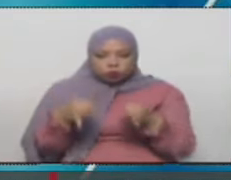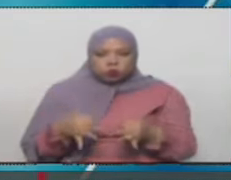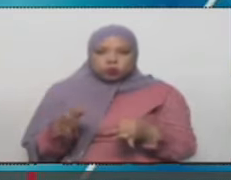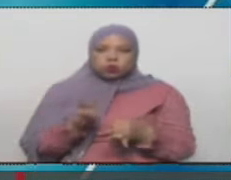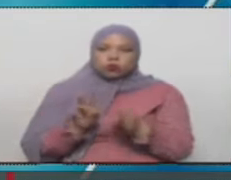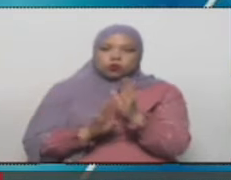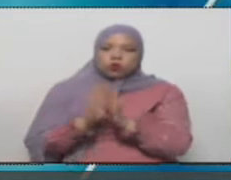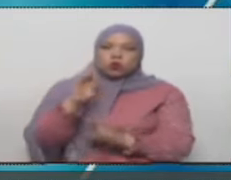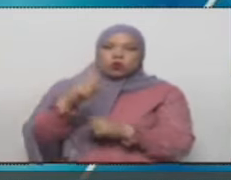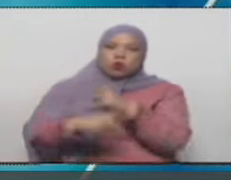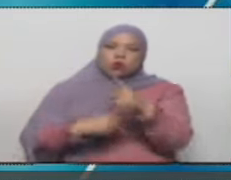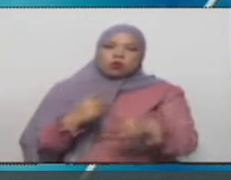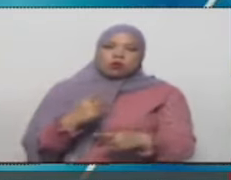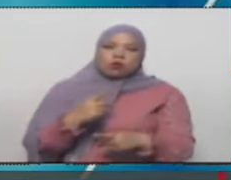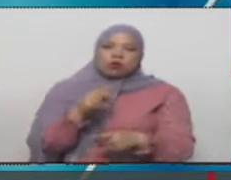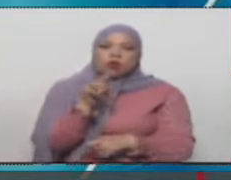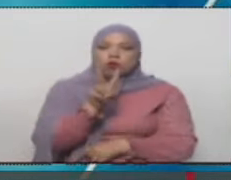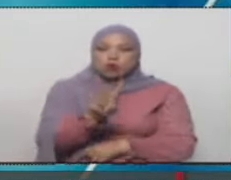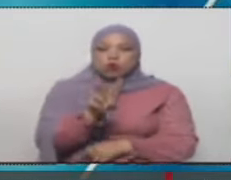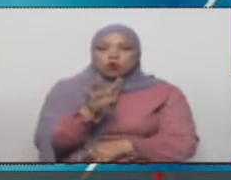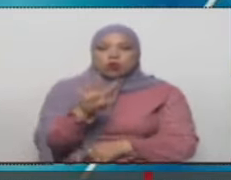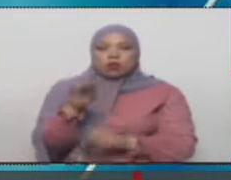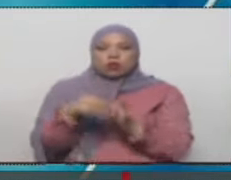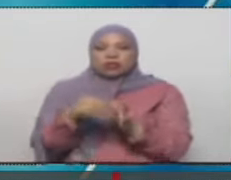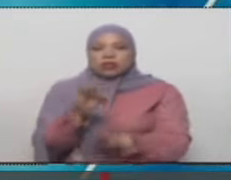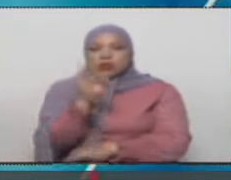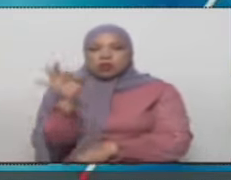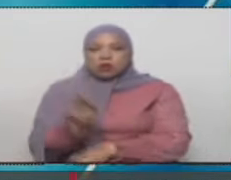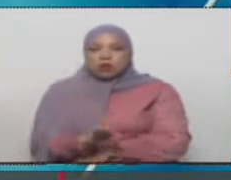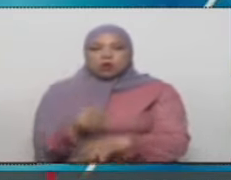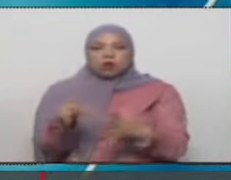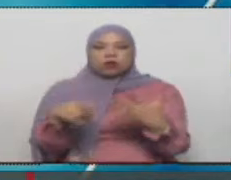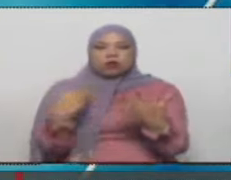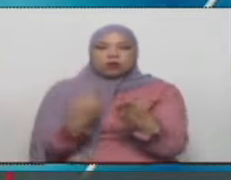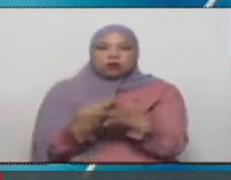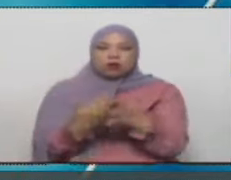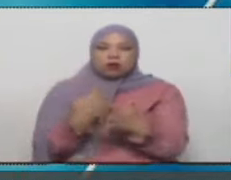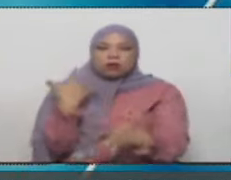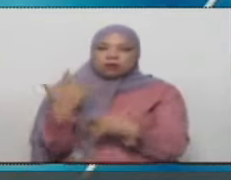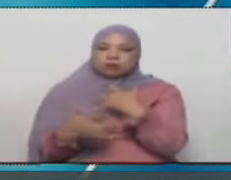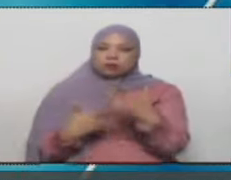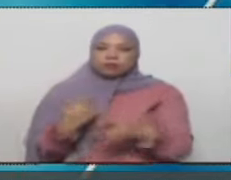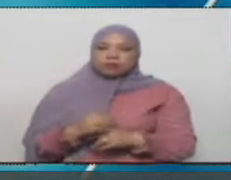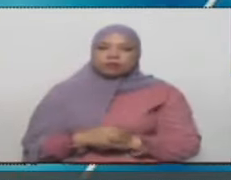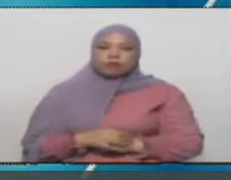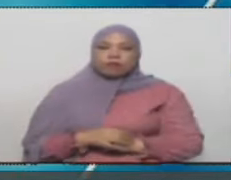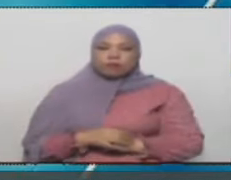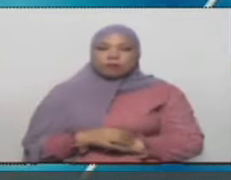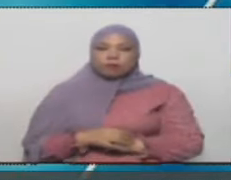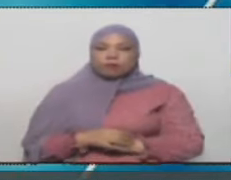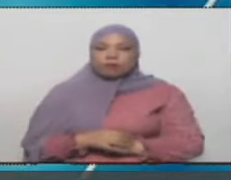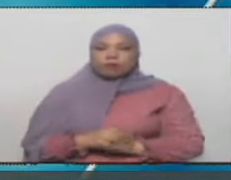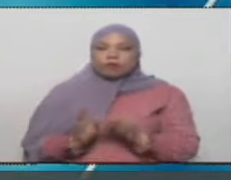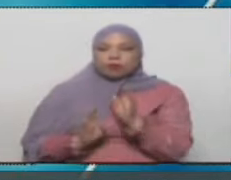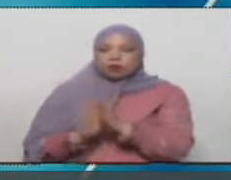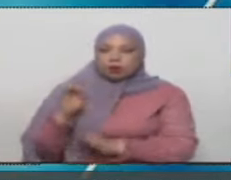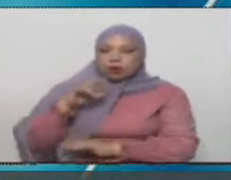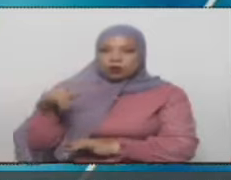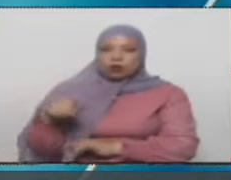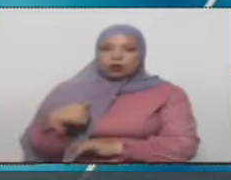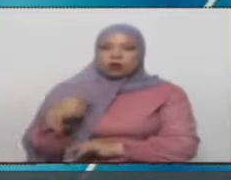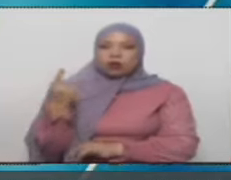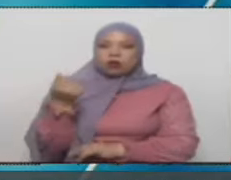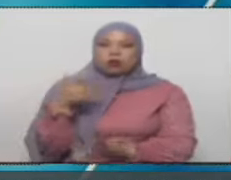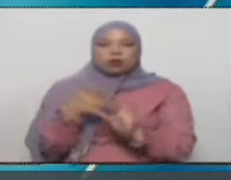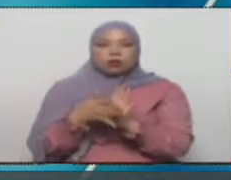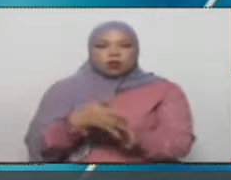crecimiento aproximadamente del 246%. Lo cual dice que es un crecimiento que